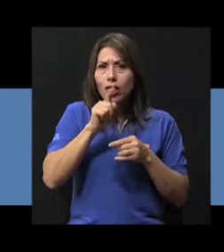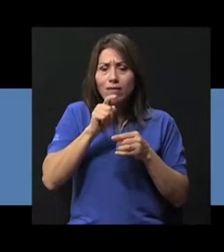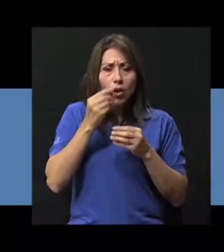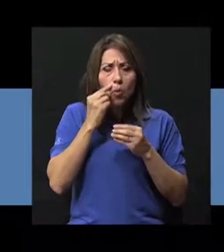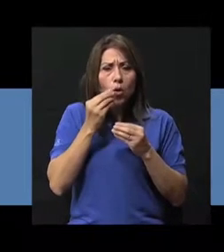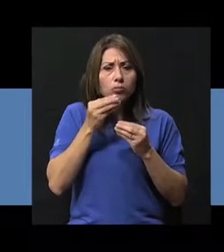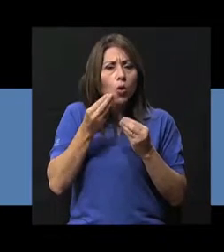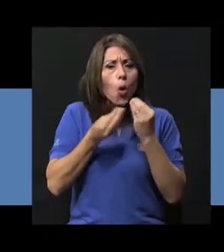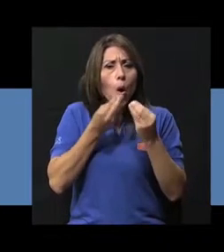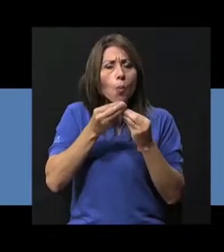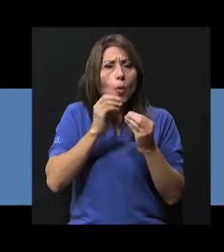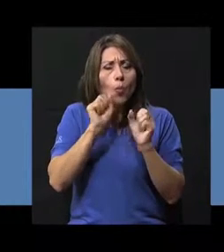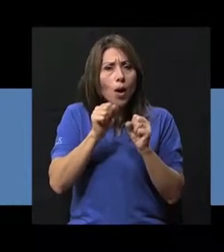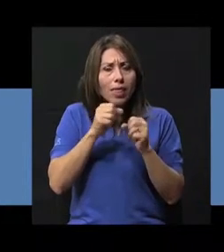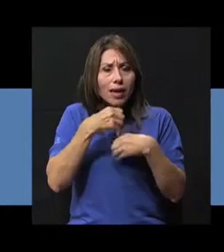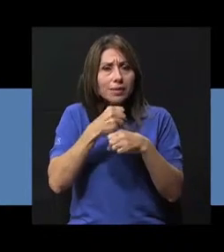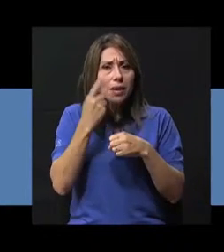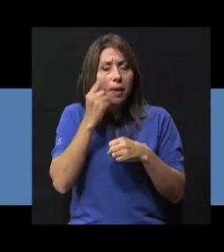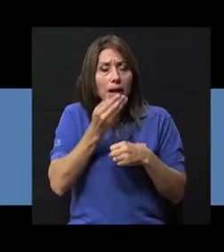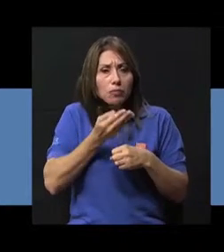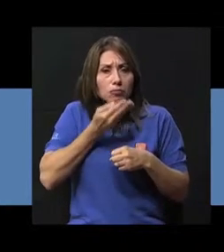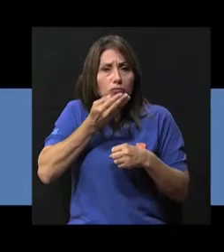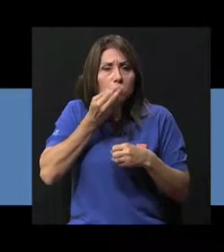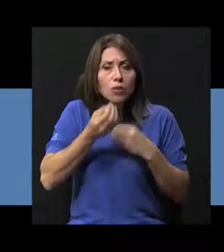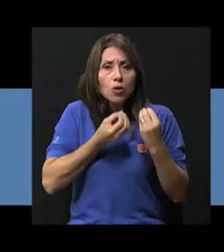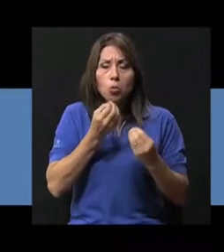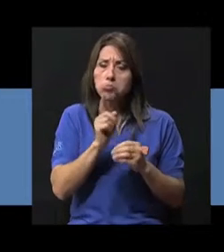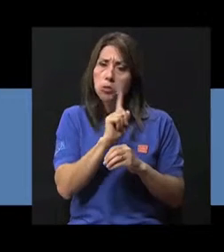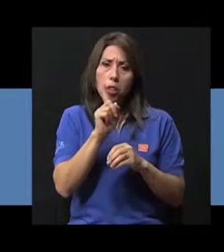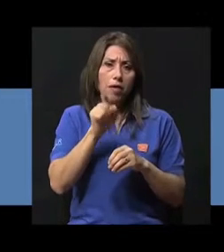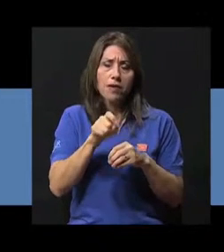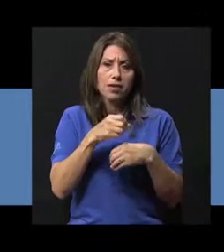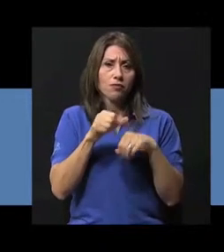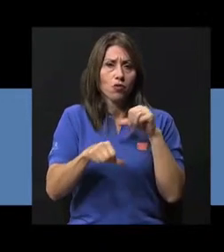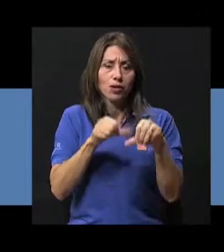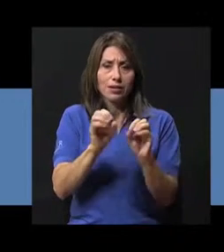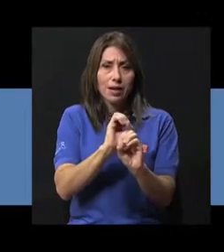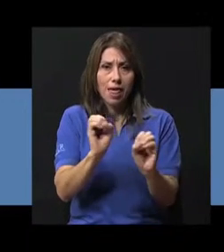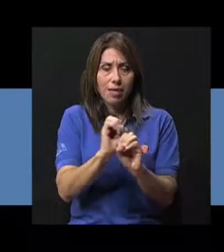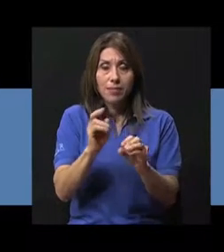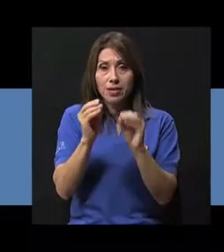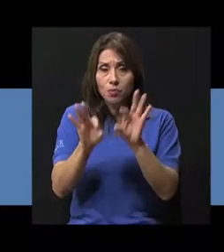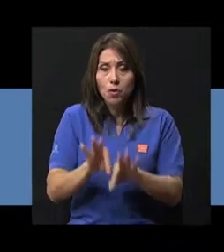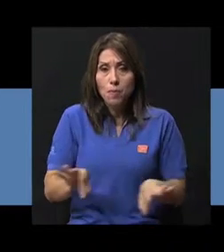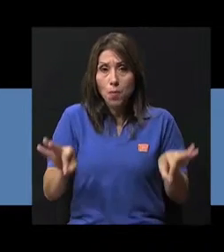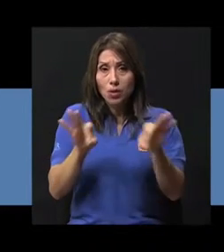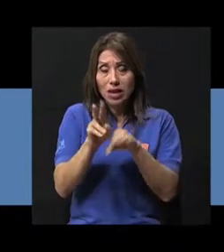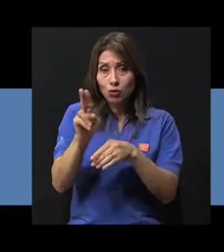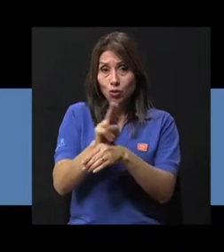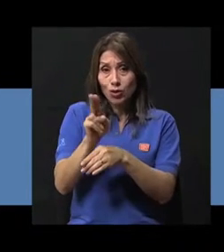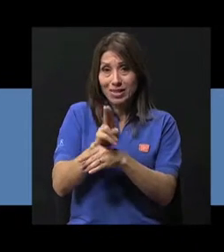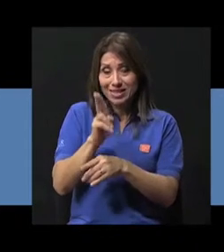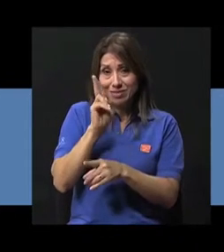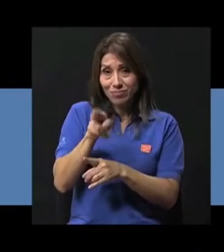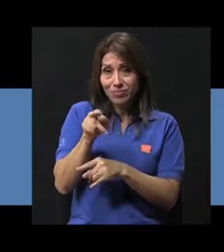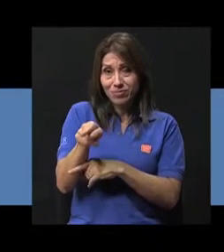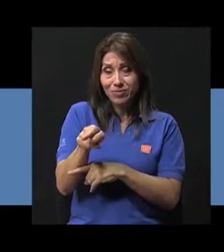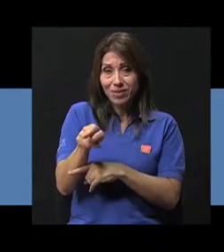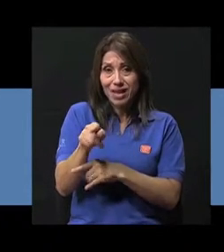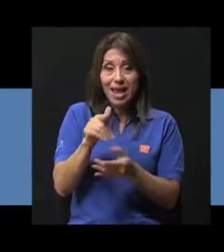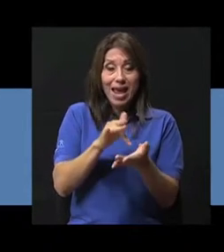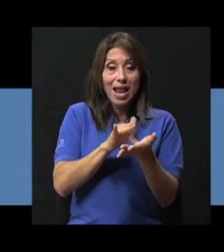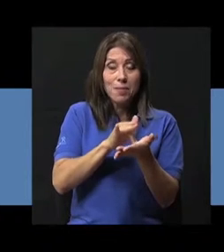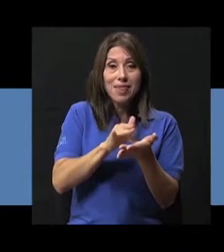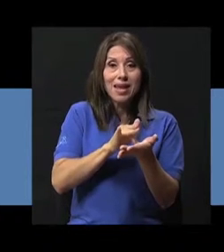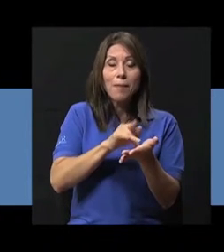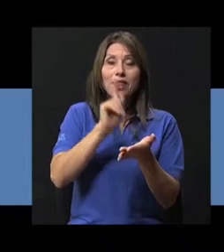persona no tiene que hacer esfuerzo para sacar el medicamento del dispositivo. Entonces, lo importante cuando uno utiliza un inhalador de este tipo es